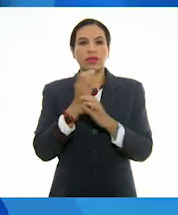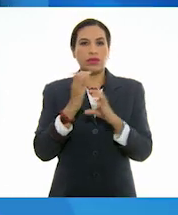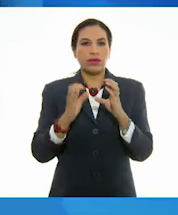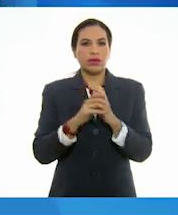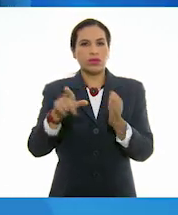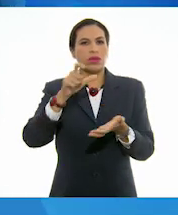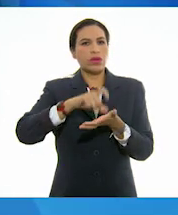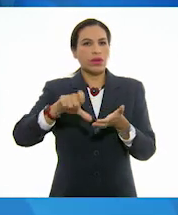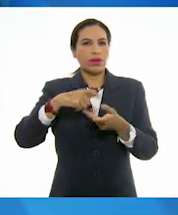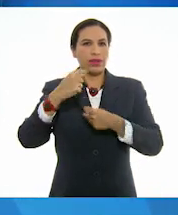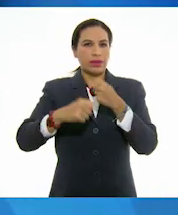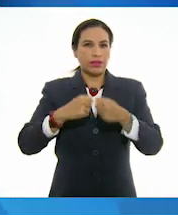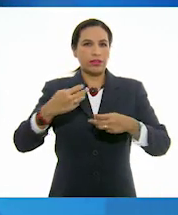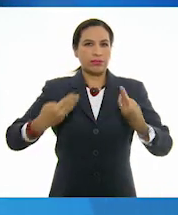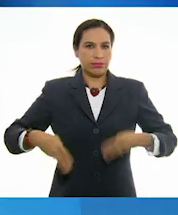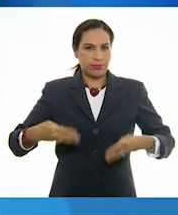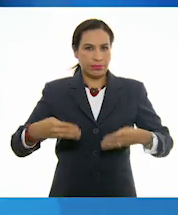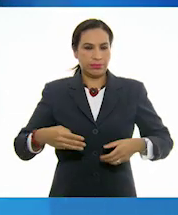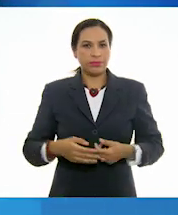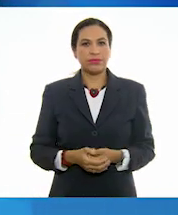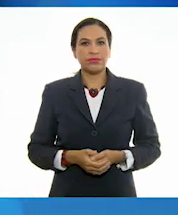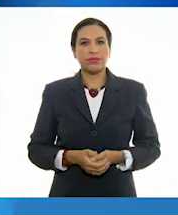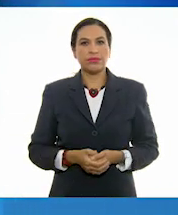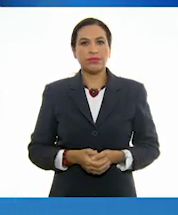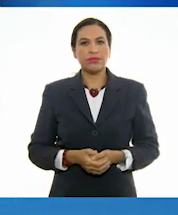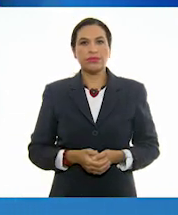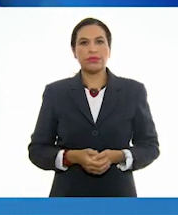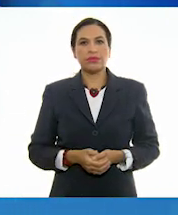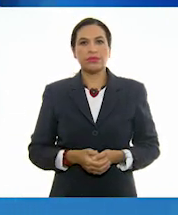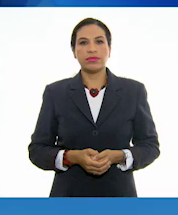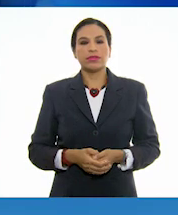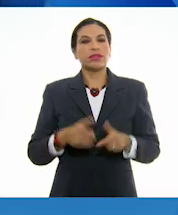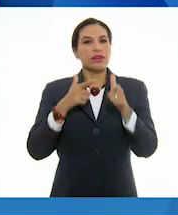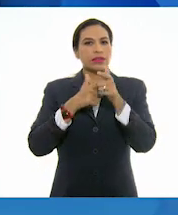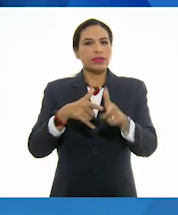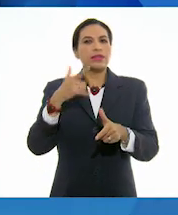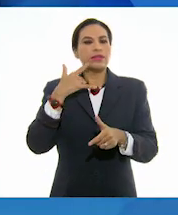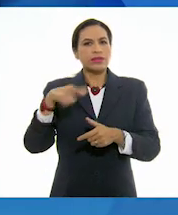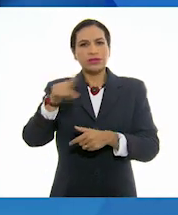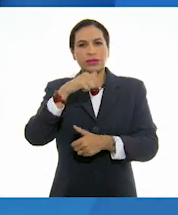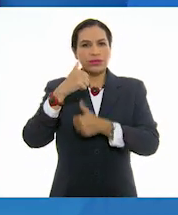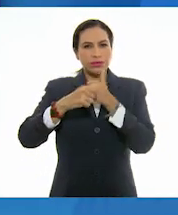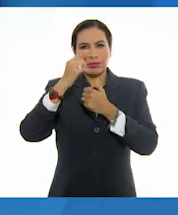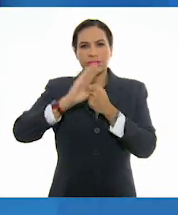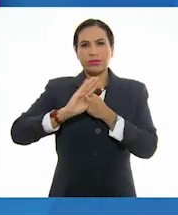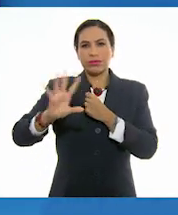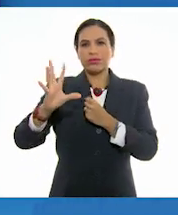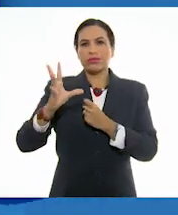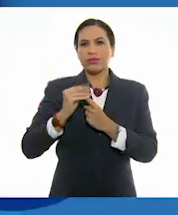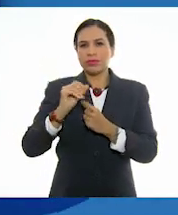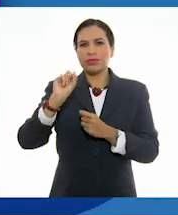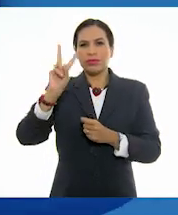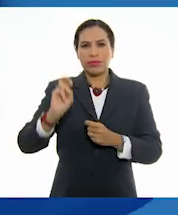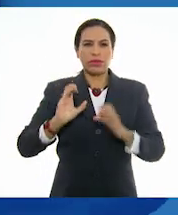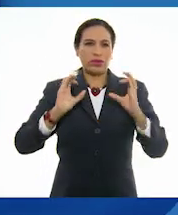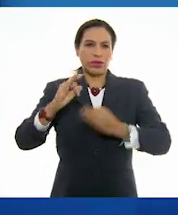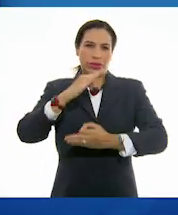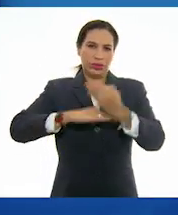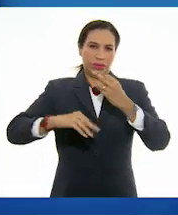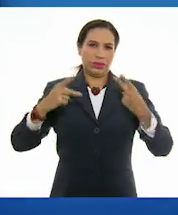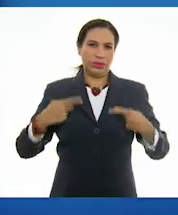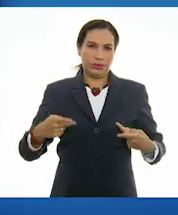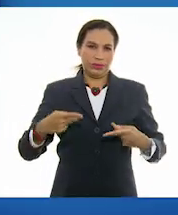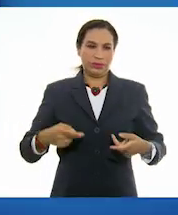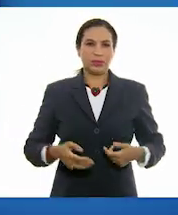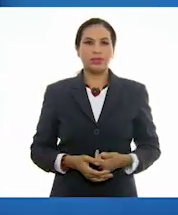cosas que compres en la tienda o en el supermercado. Sigamos luchando juntos contra este virus cuidándonos los unos